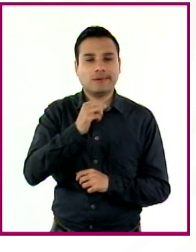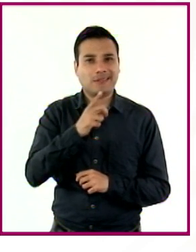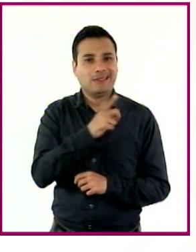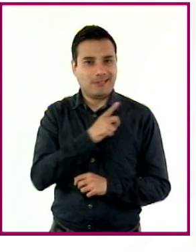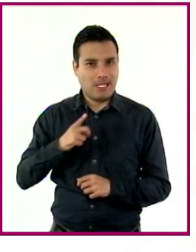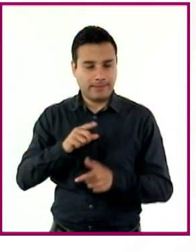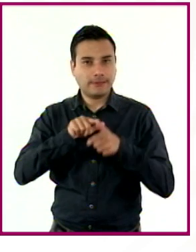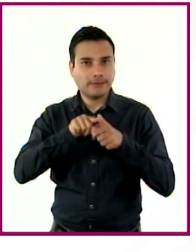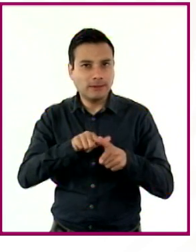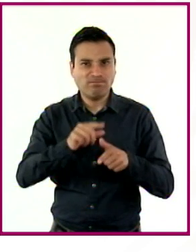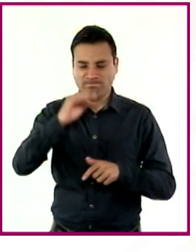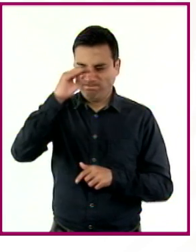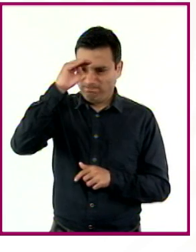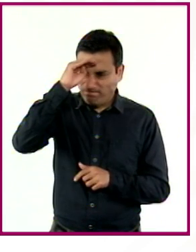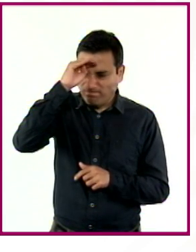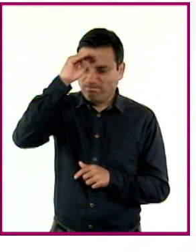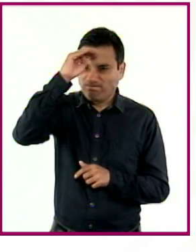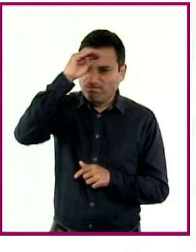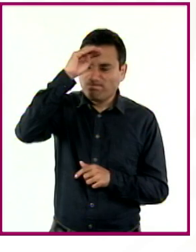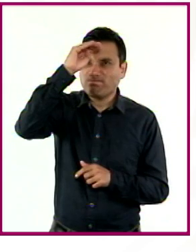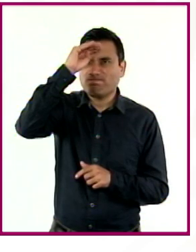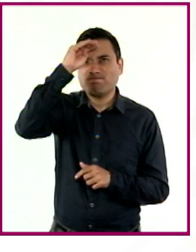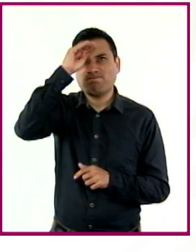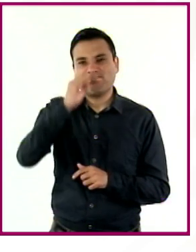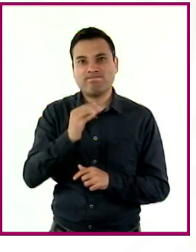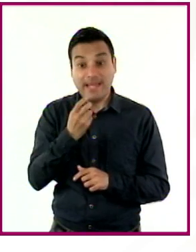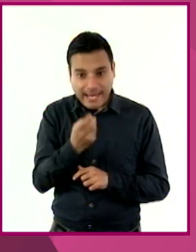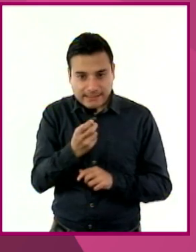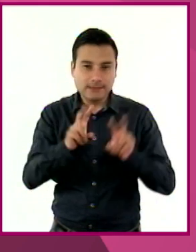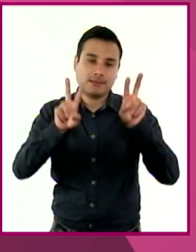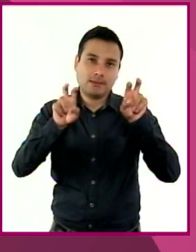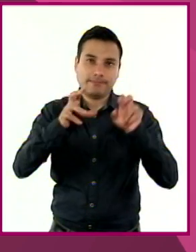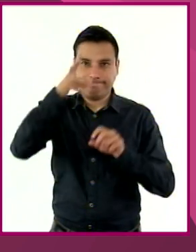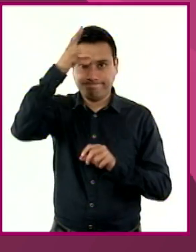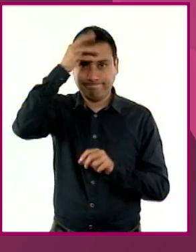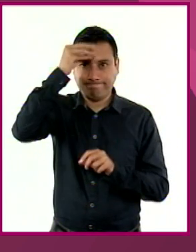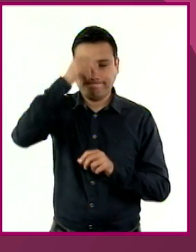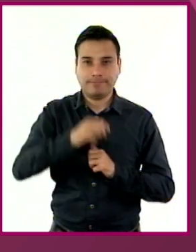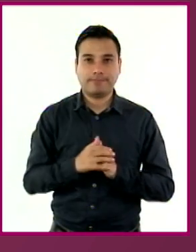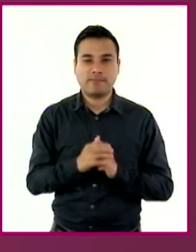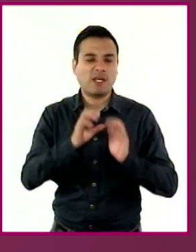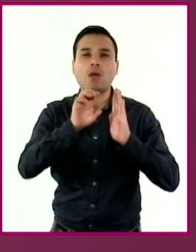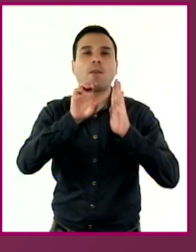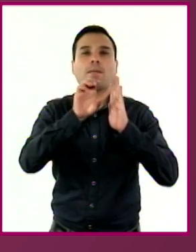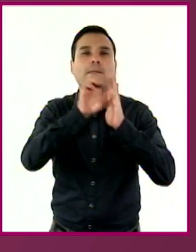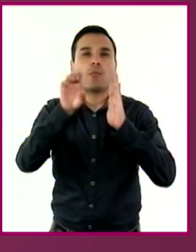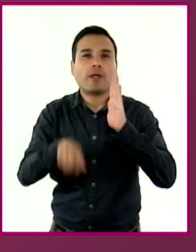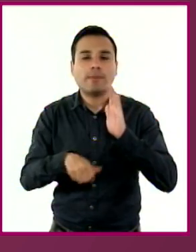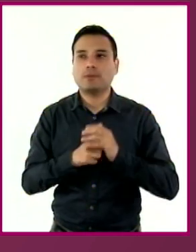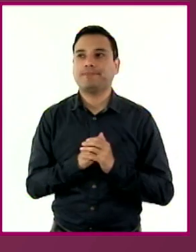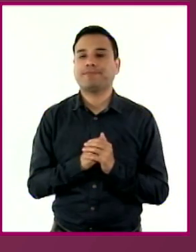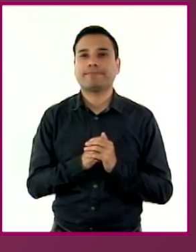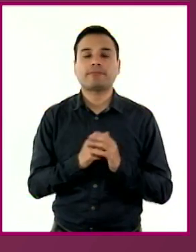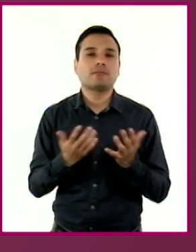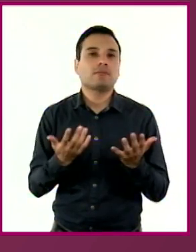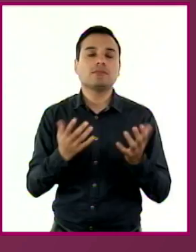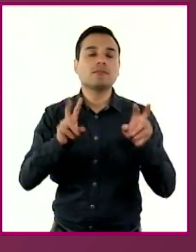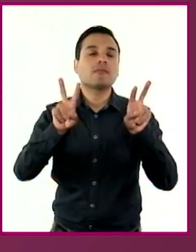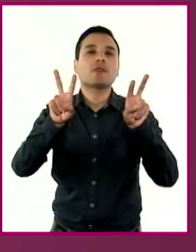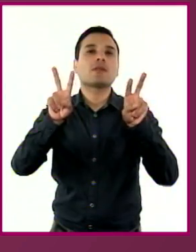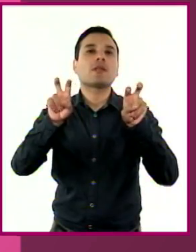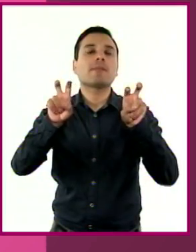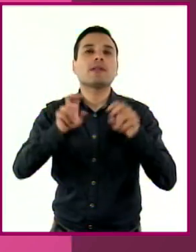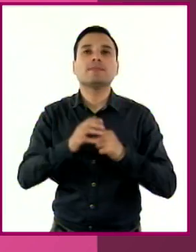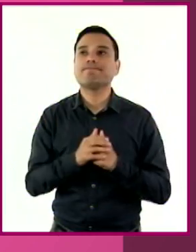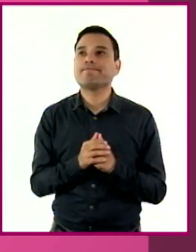construcción que dé sentido a este campo formativo. Por ejemplo, cuando abordamos el contenido relativo